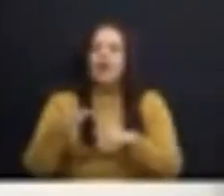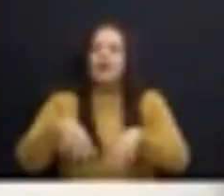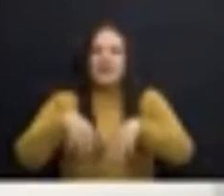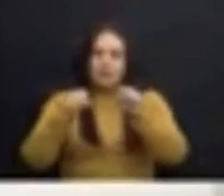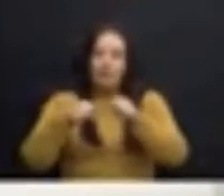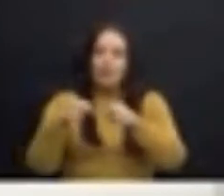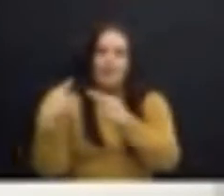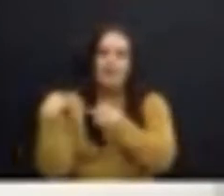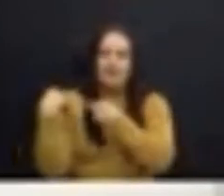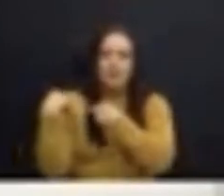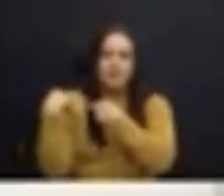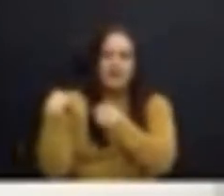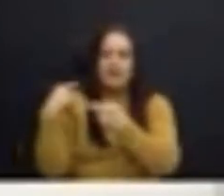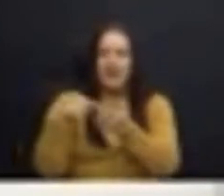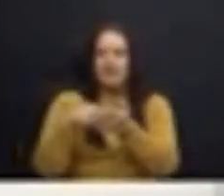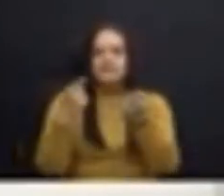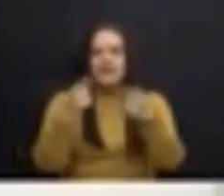Señor presidente,